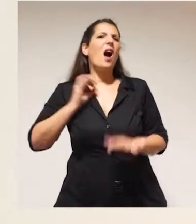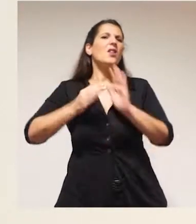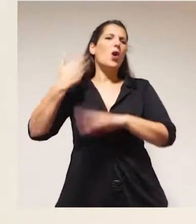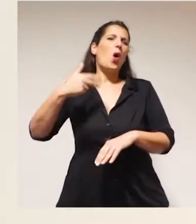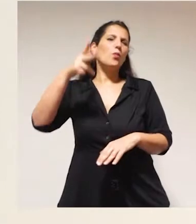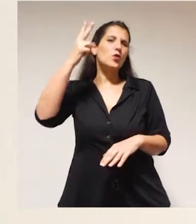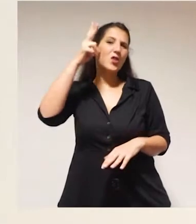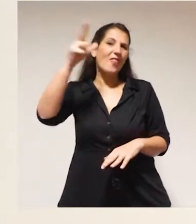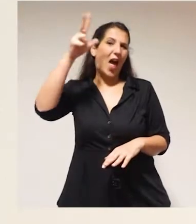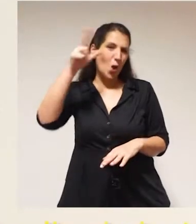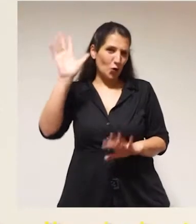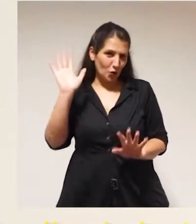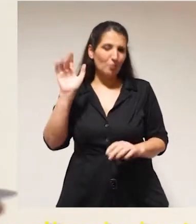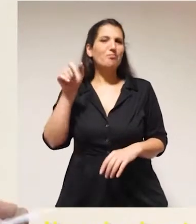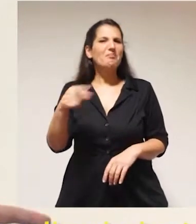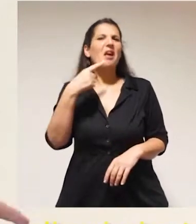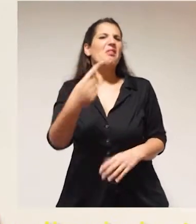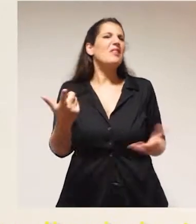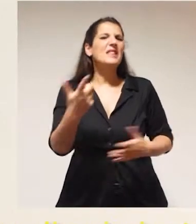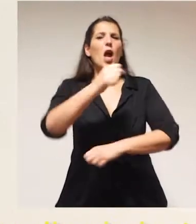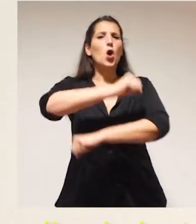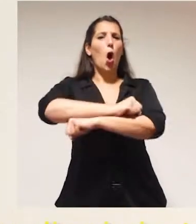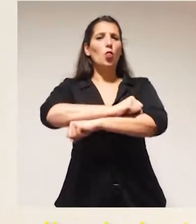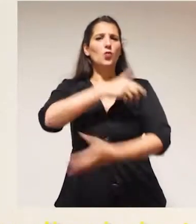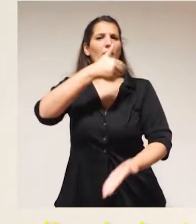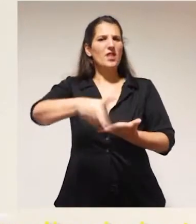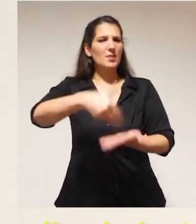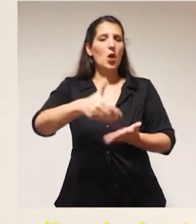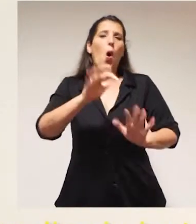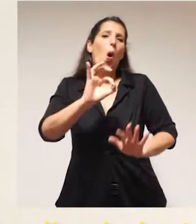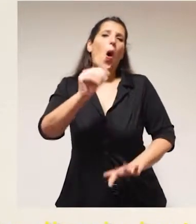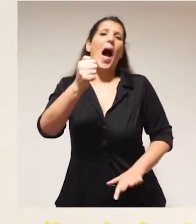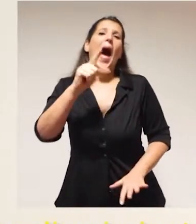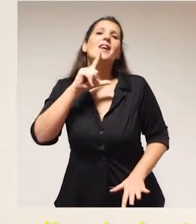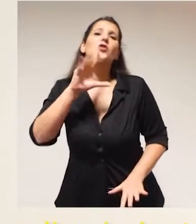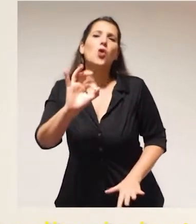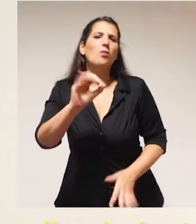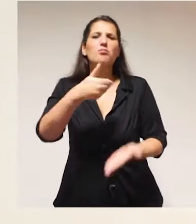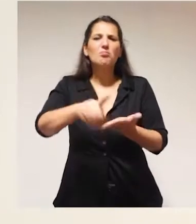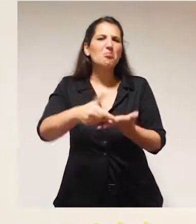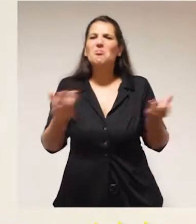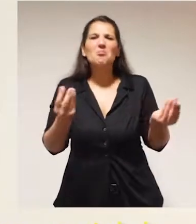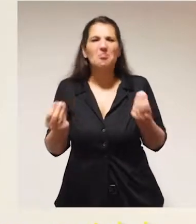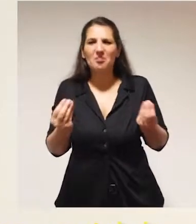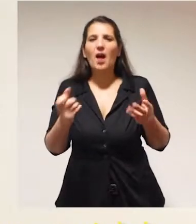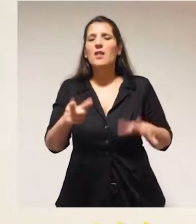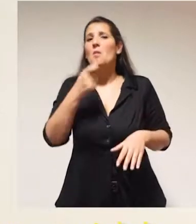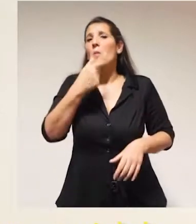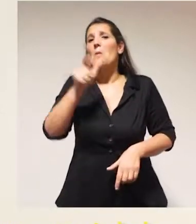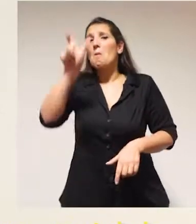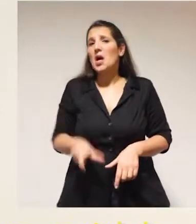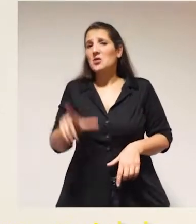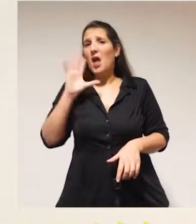del año 1988 define como conducta discriminatoria o acto discriminatorio al que